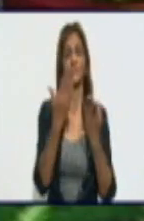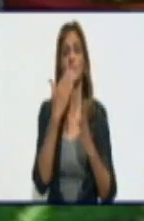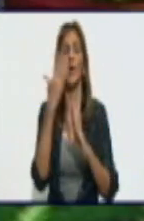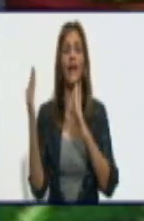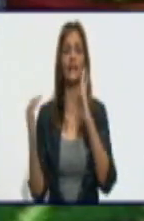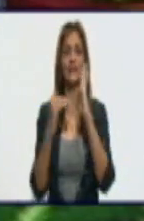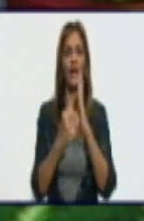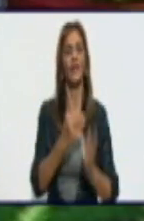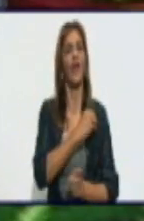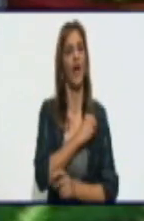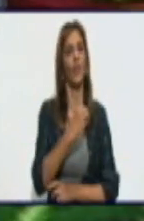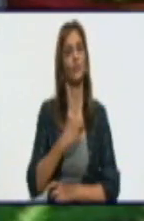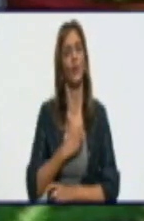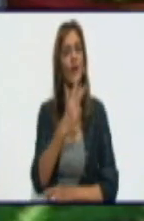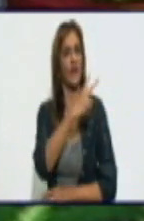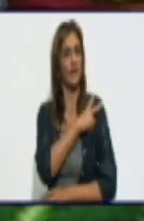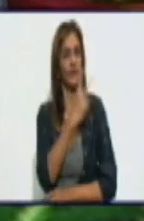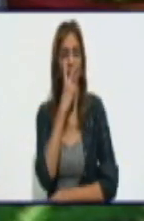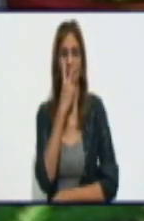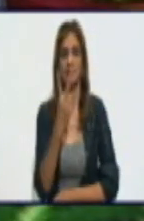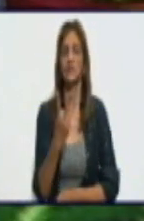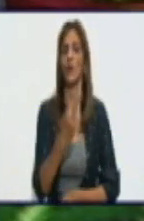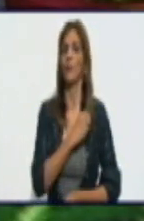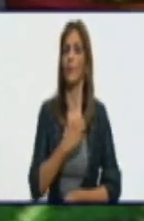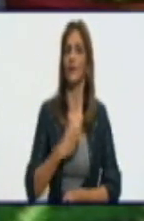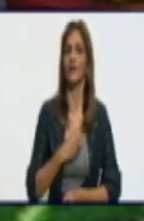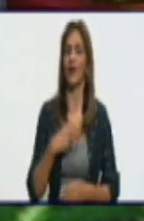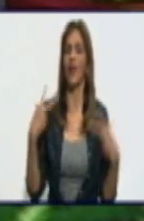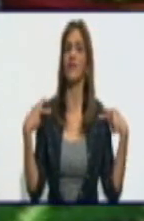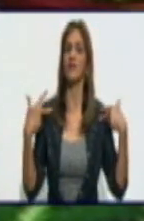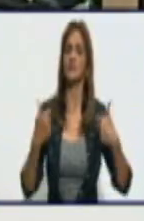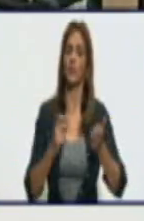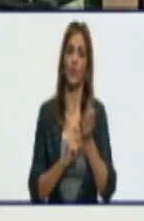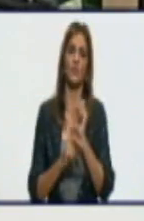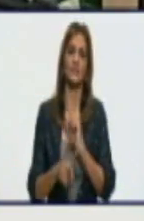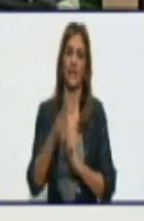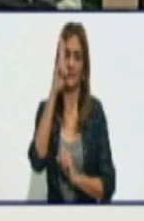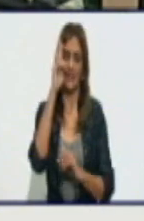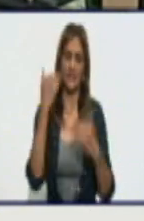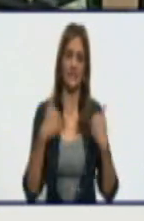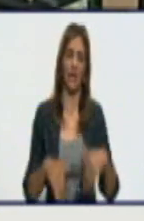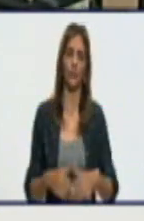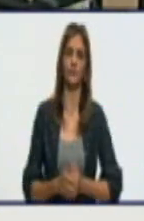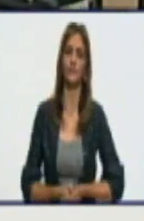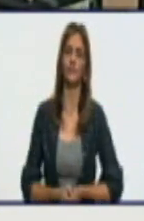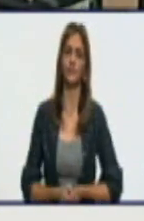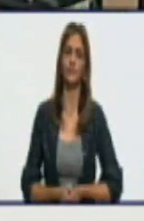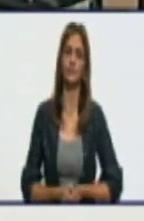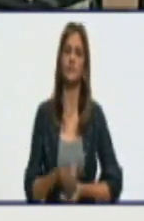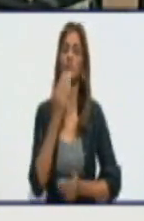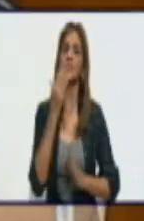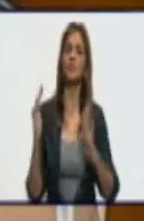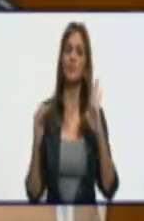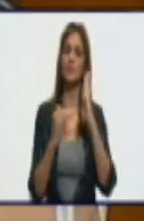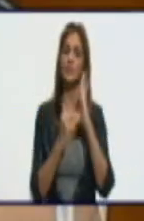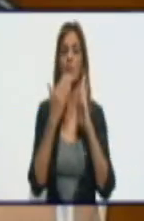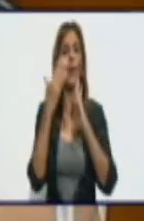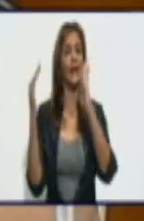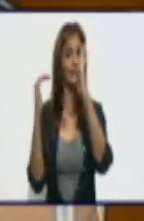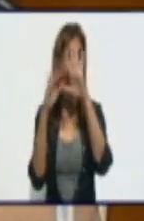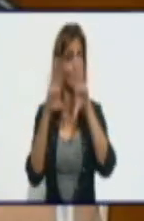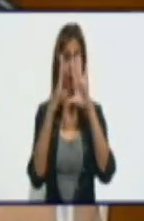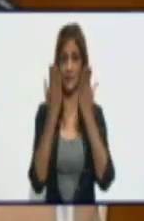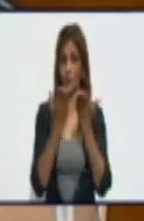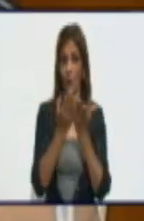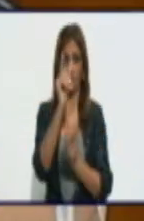González Medina, Jefa de Atención Médica en la Dirección Provincial de Salud. Doctora, buenas tardes. Buenas tardes, Yonel, para ti, para todos los presentes en el